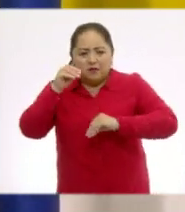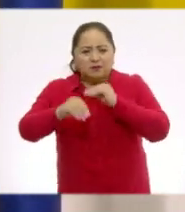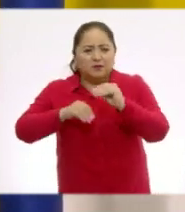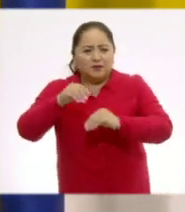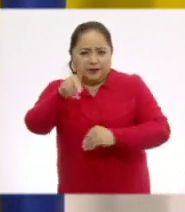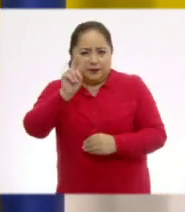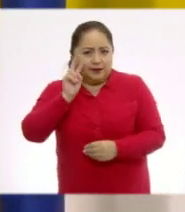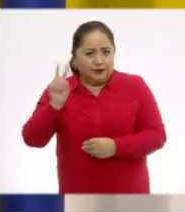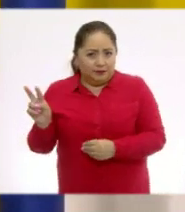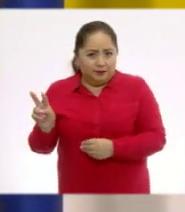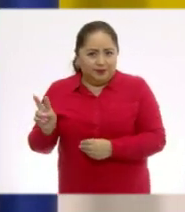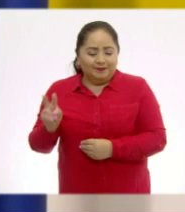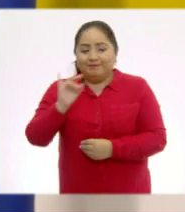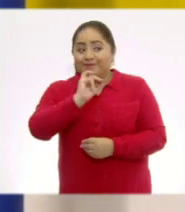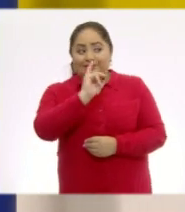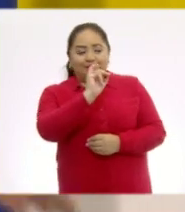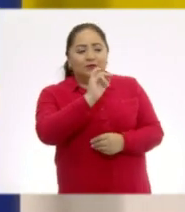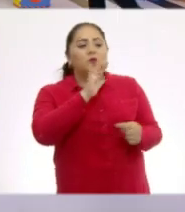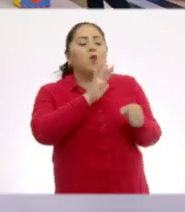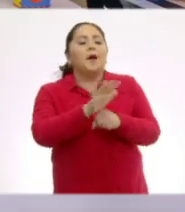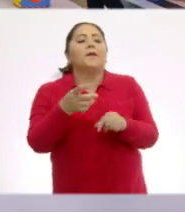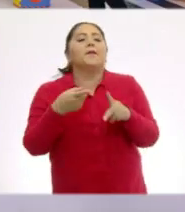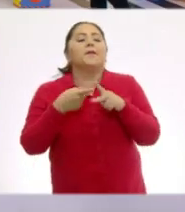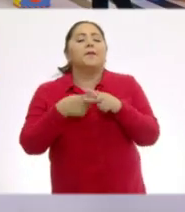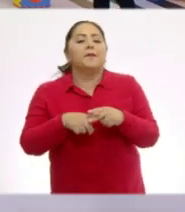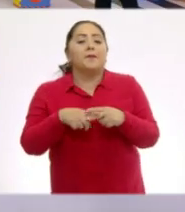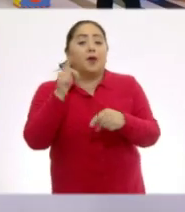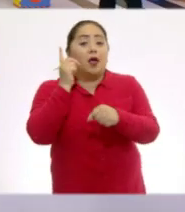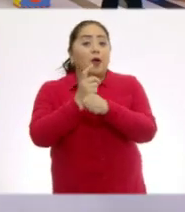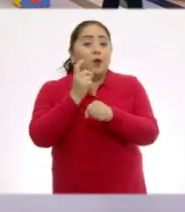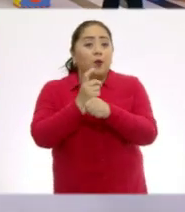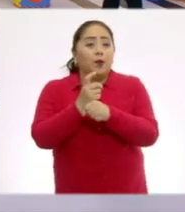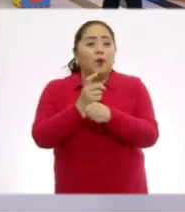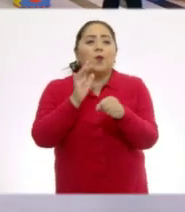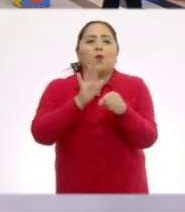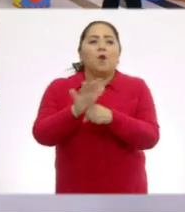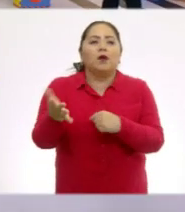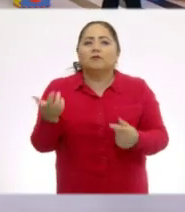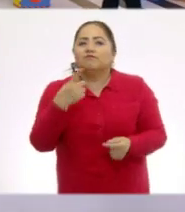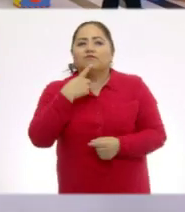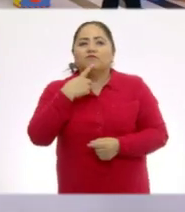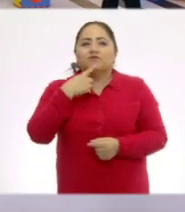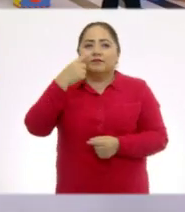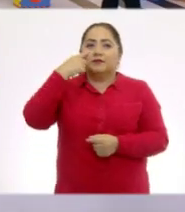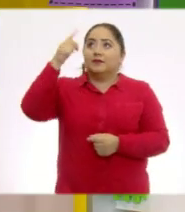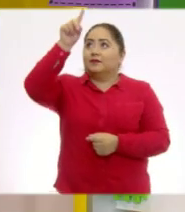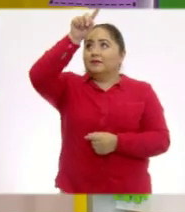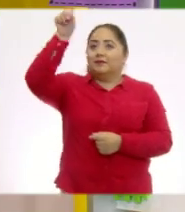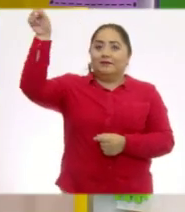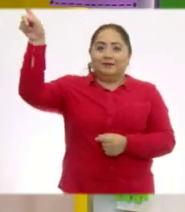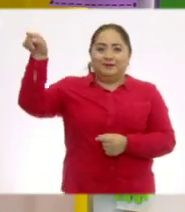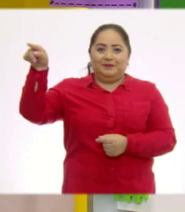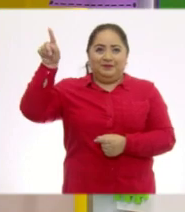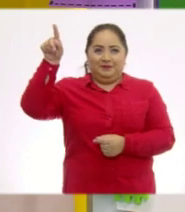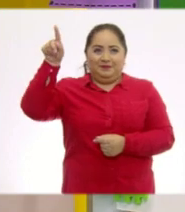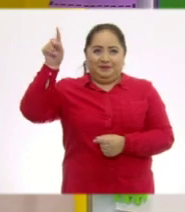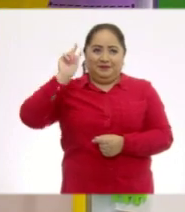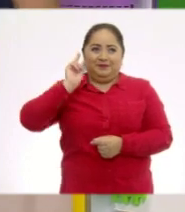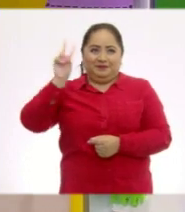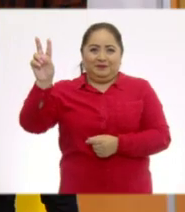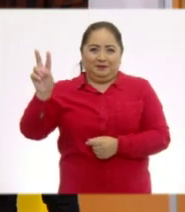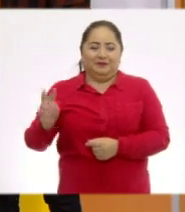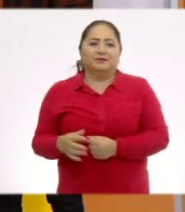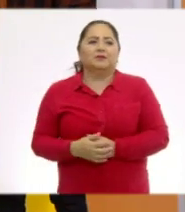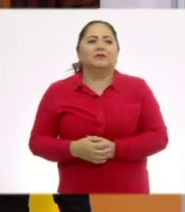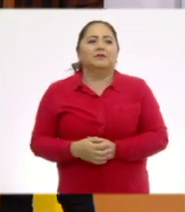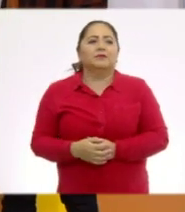siguiente. ¿Te parece? Sí, ¿con cuál vamos a empezar? Vamos a iniciar con esta forma que tenemos aquí arriba. Ajá.